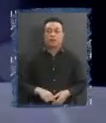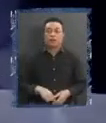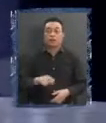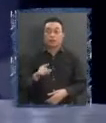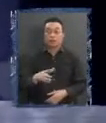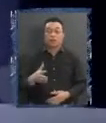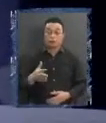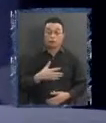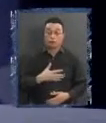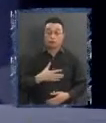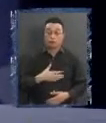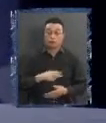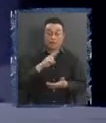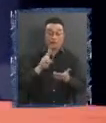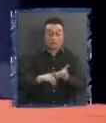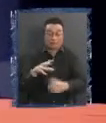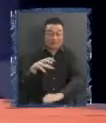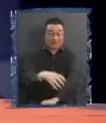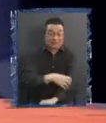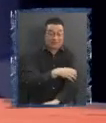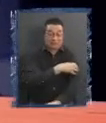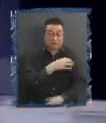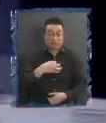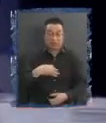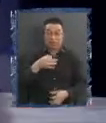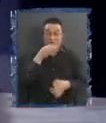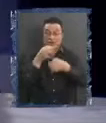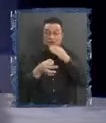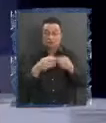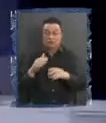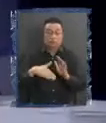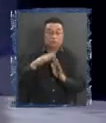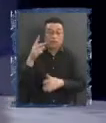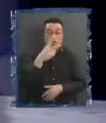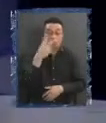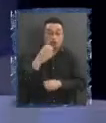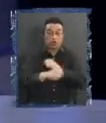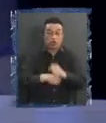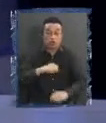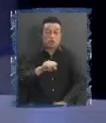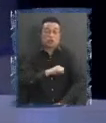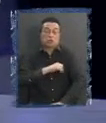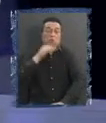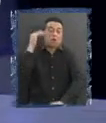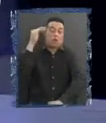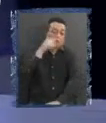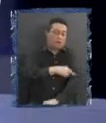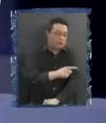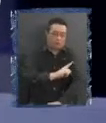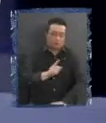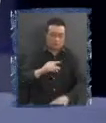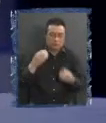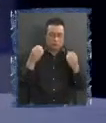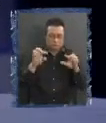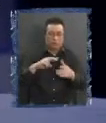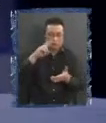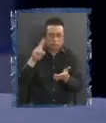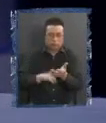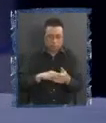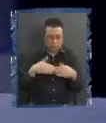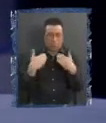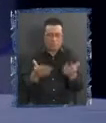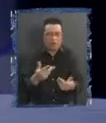yo desde las regiones de no decir que después de 200 años de centralismo tenemos que darnos una oportunidad de verdad de transferir poder